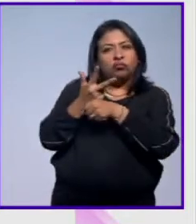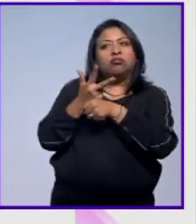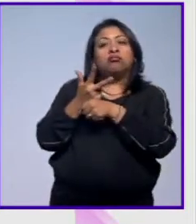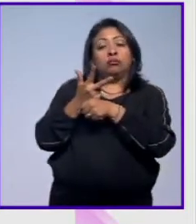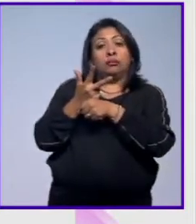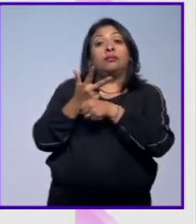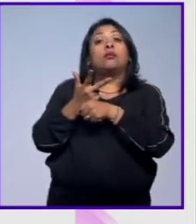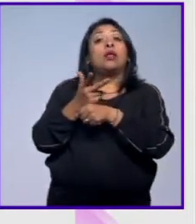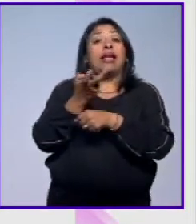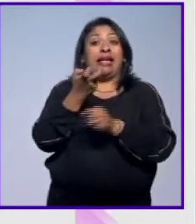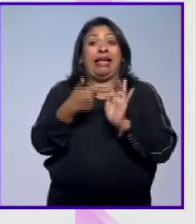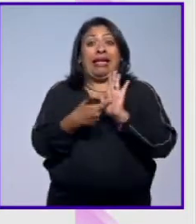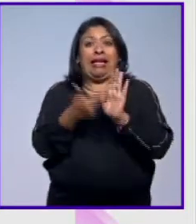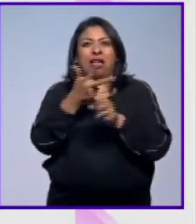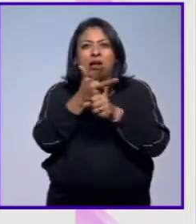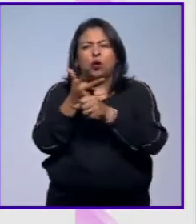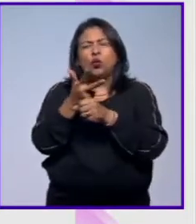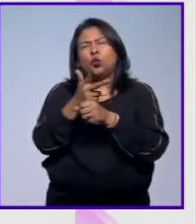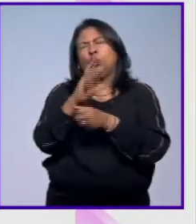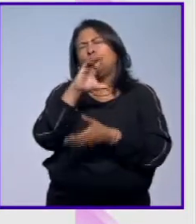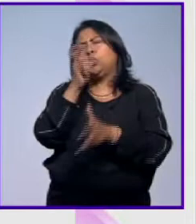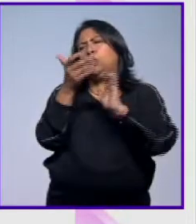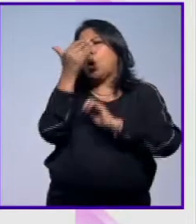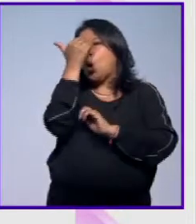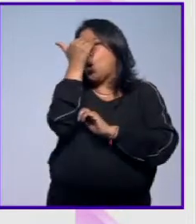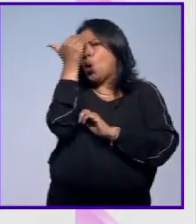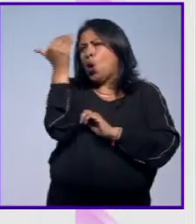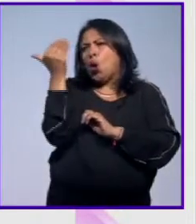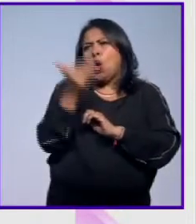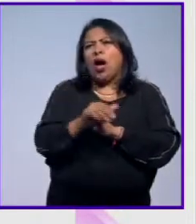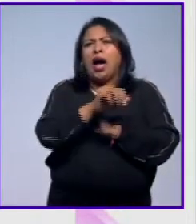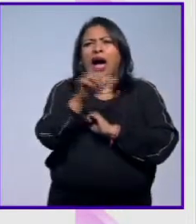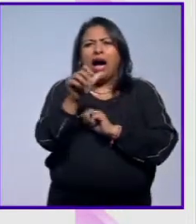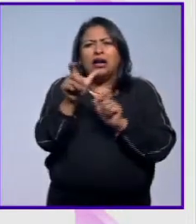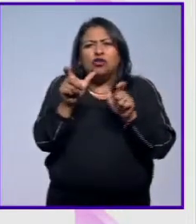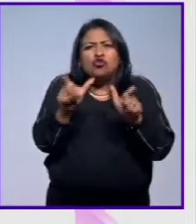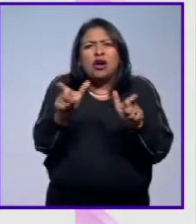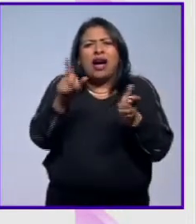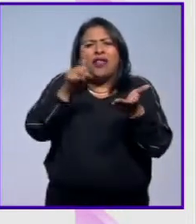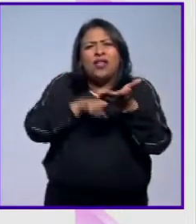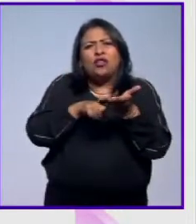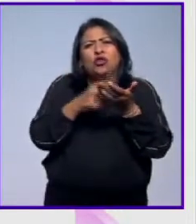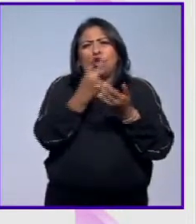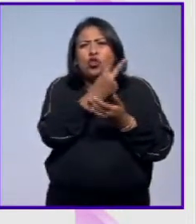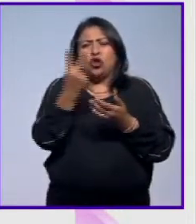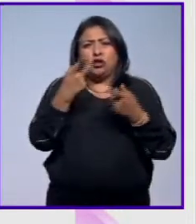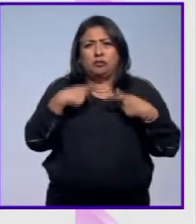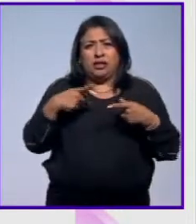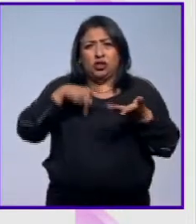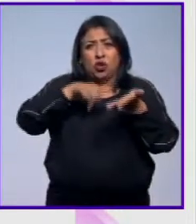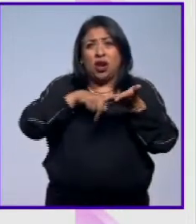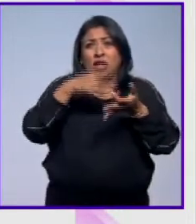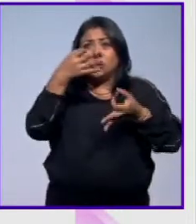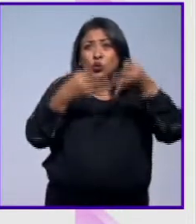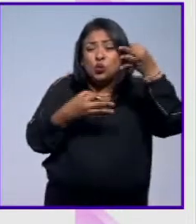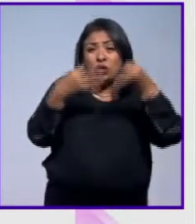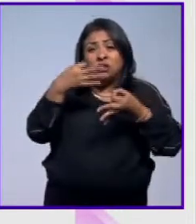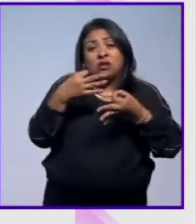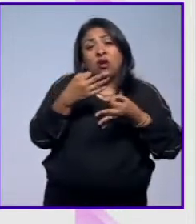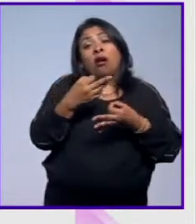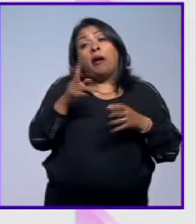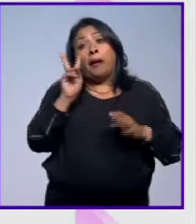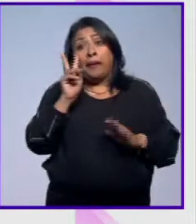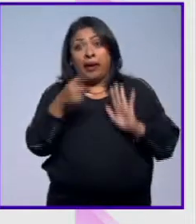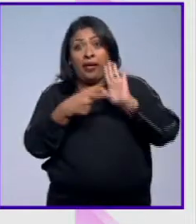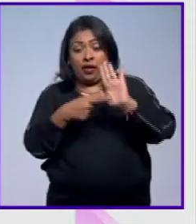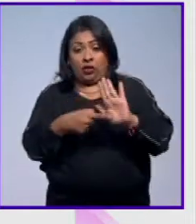puede generar desastrosas consecuencias para la seguridad jurídica de dos personas que presumiblemente por lo